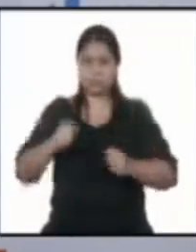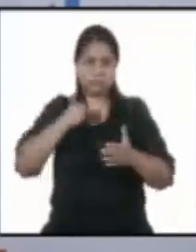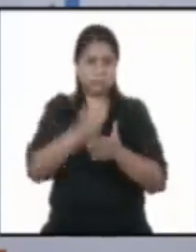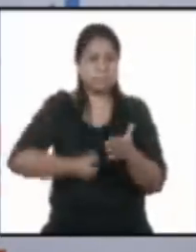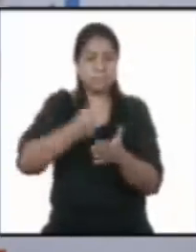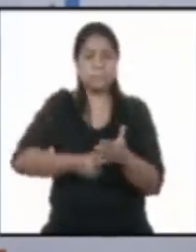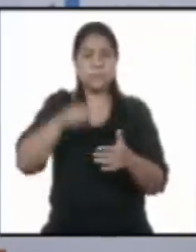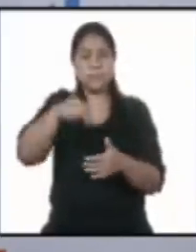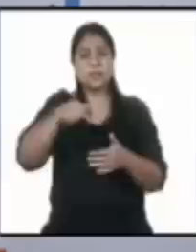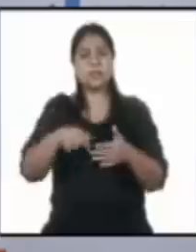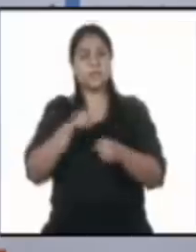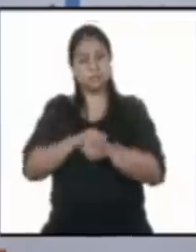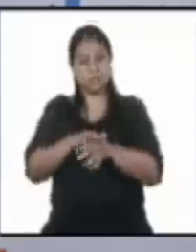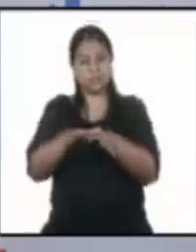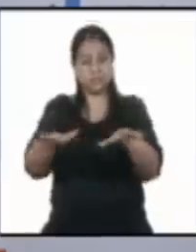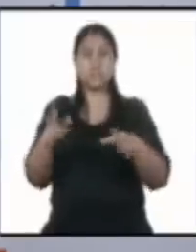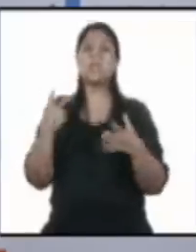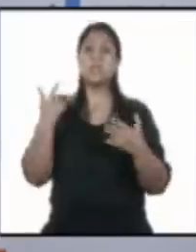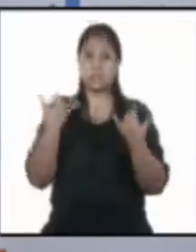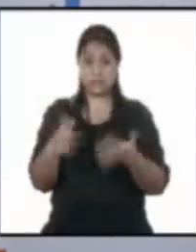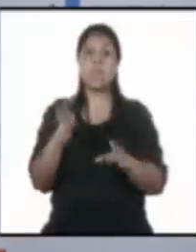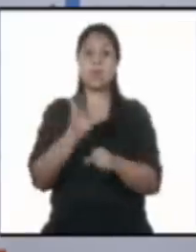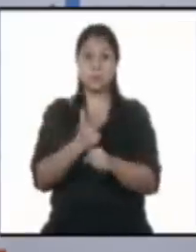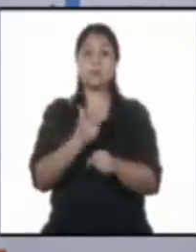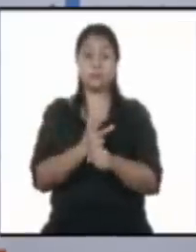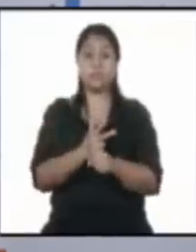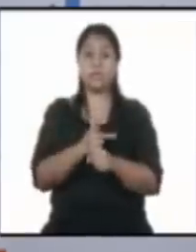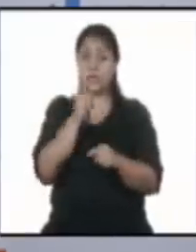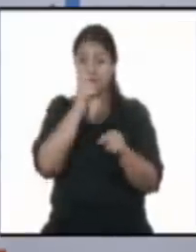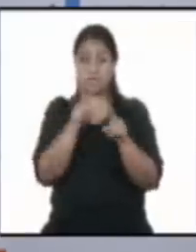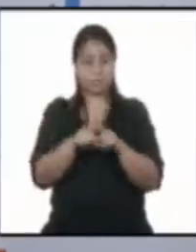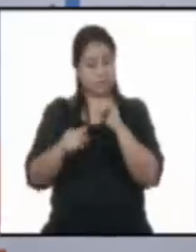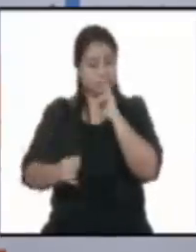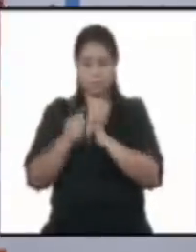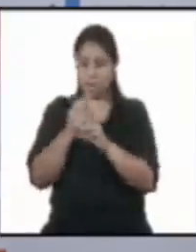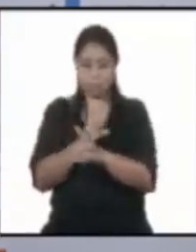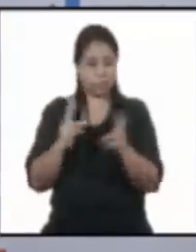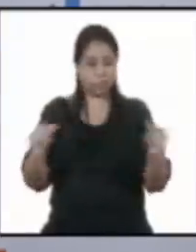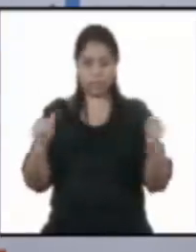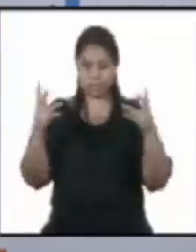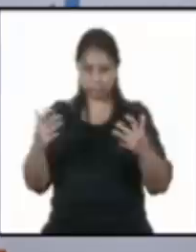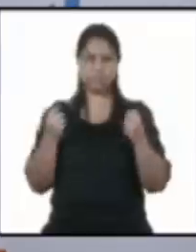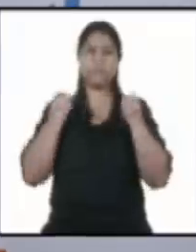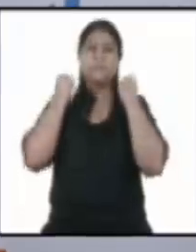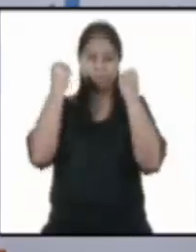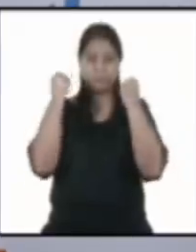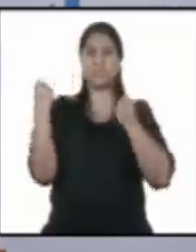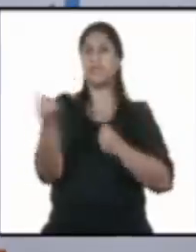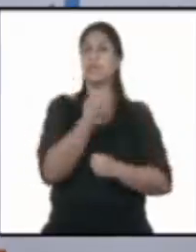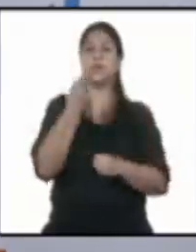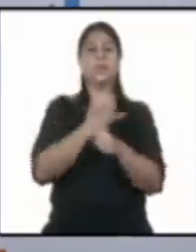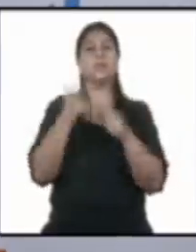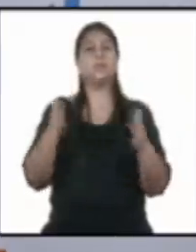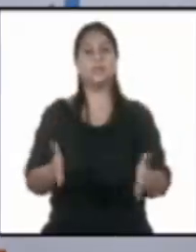pandemia que está en nuestro país y por supuesto salir de ella con la victoria de todos los